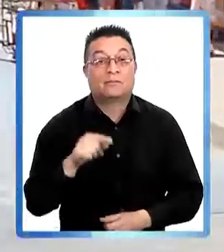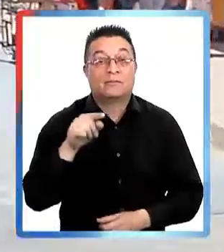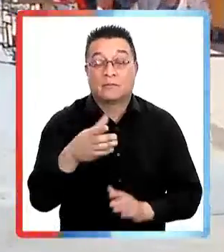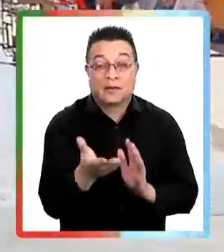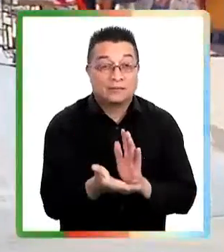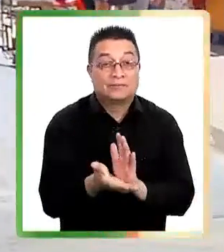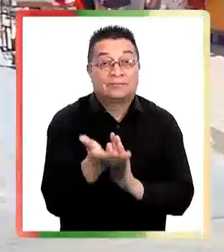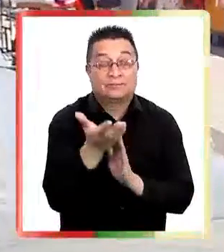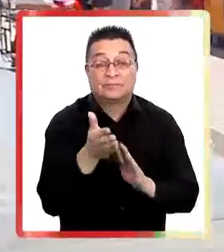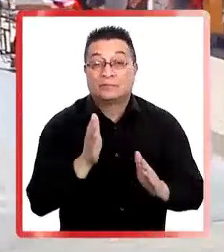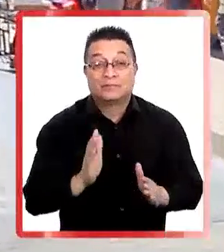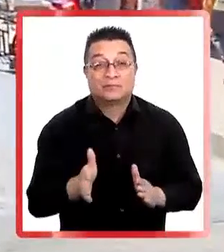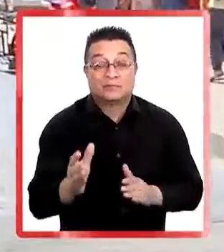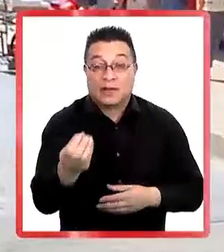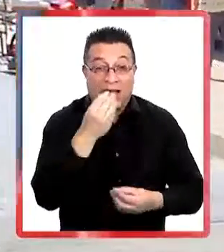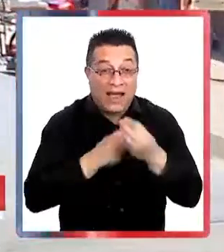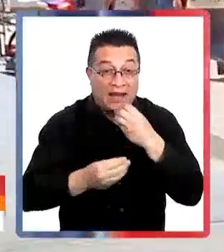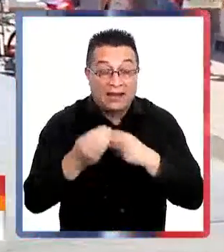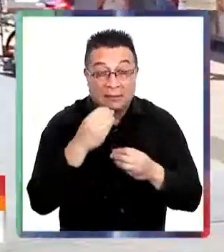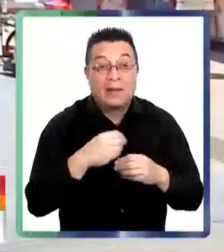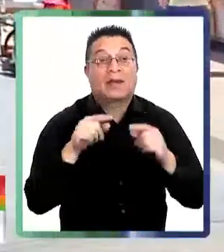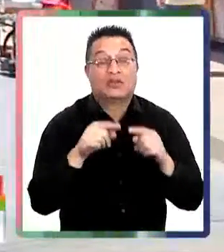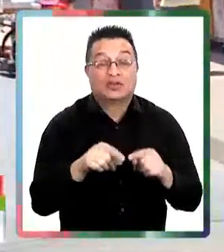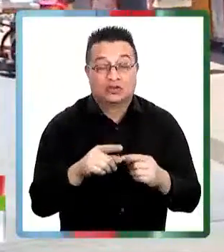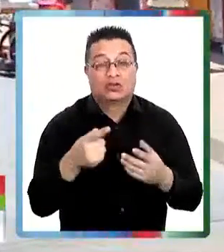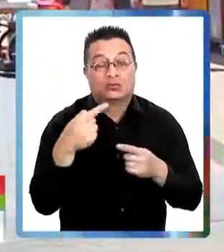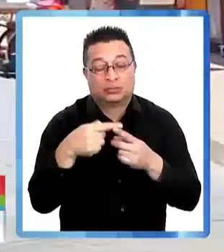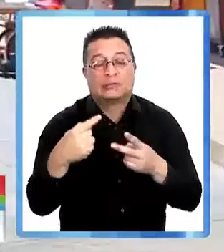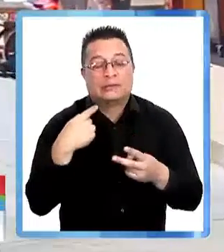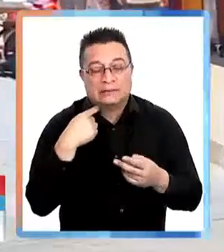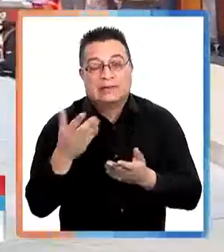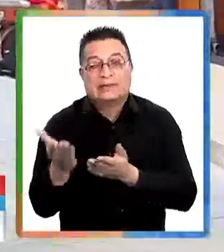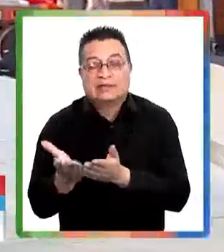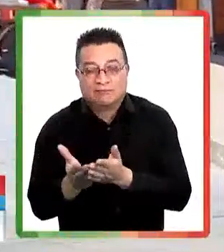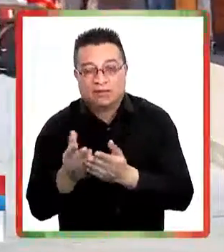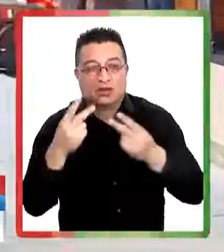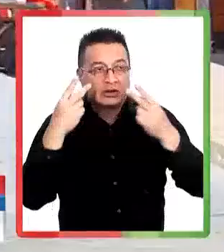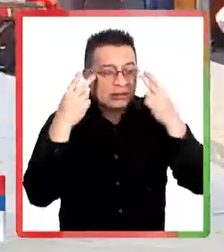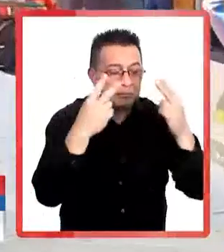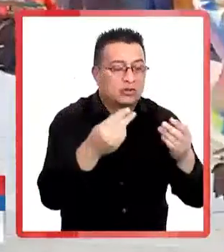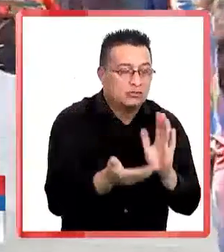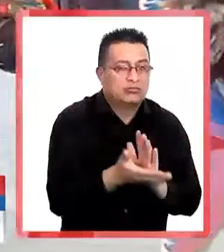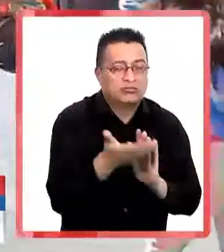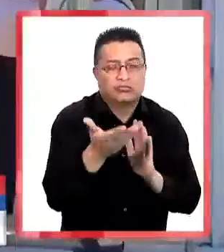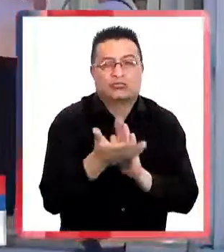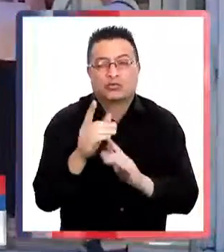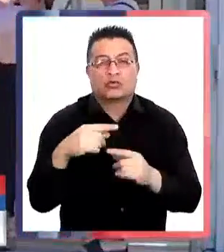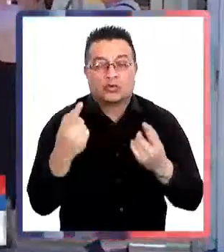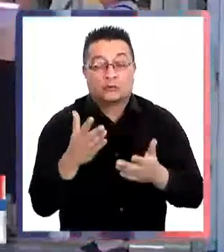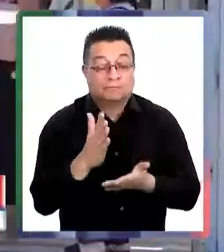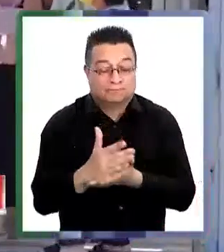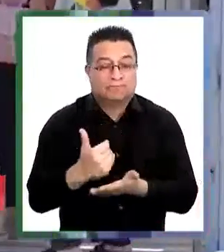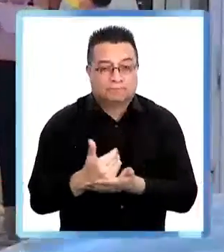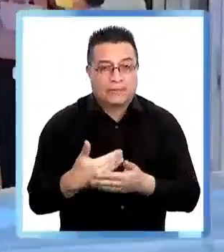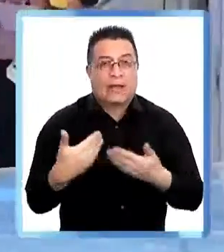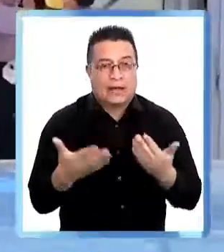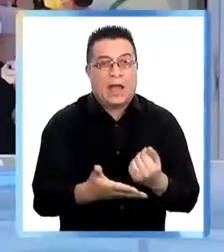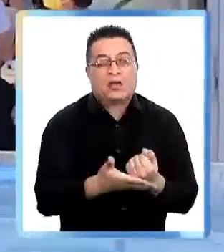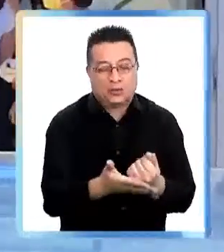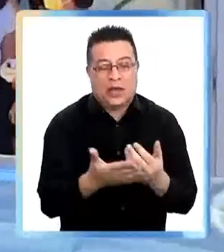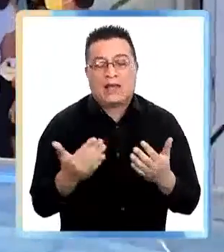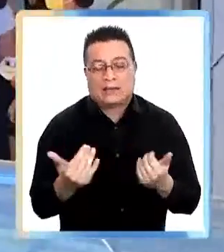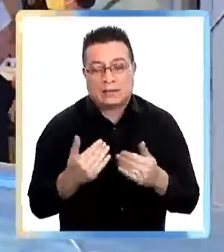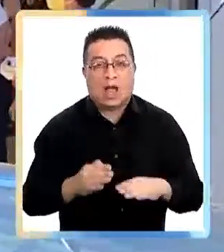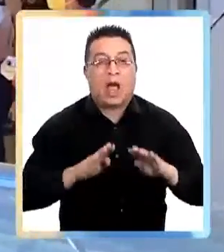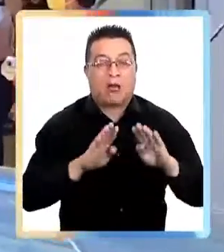Con el alza constante de alimentos y el impacto en robos como servicios y transporte, medidas sociales son